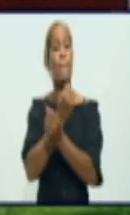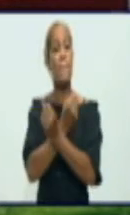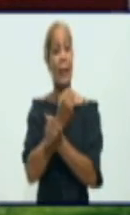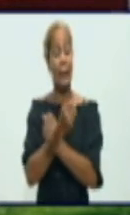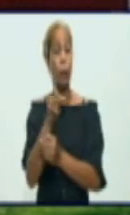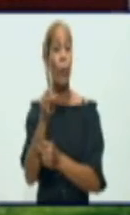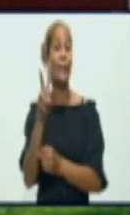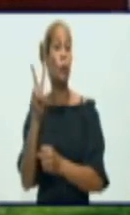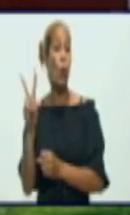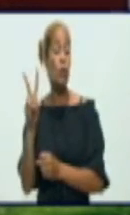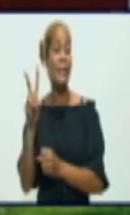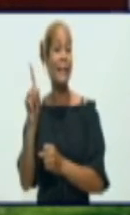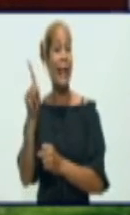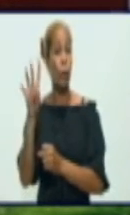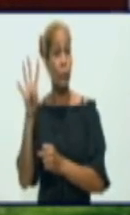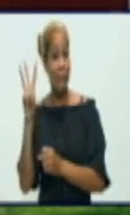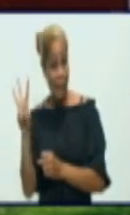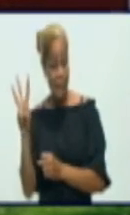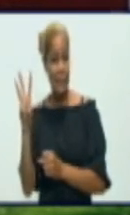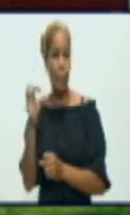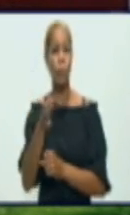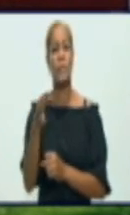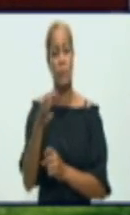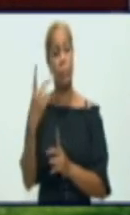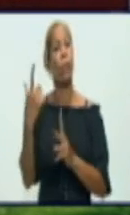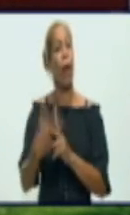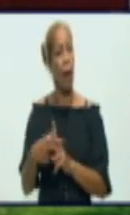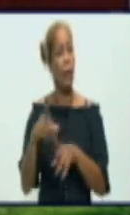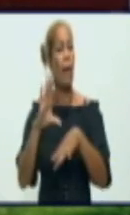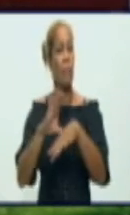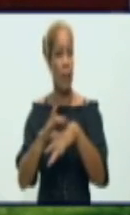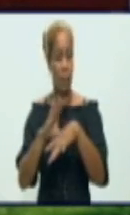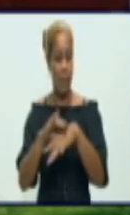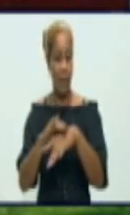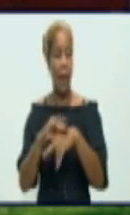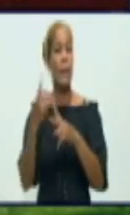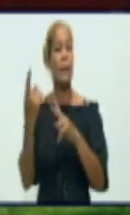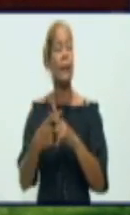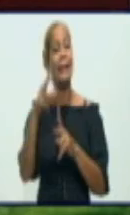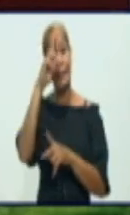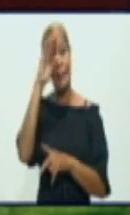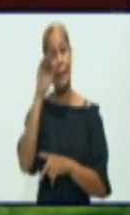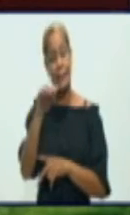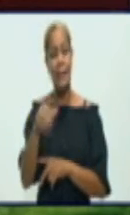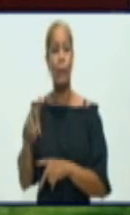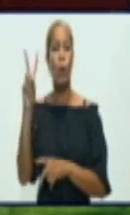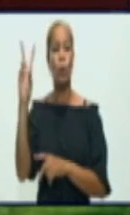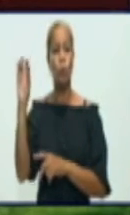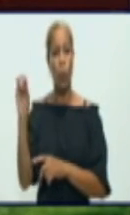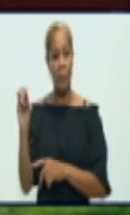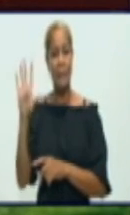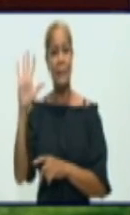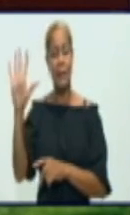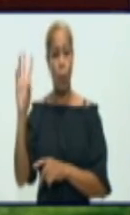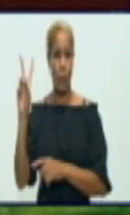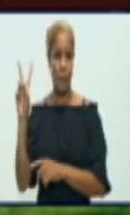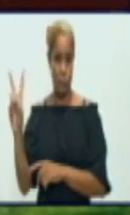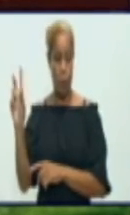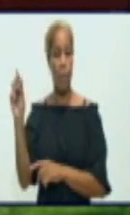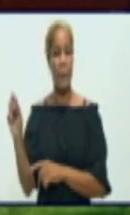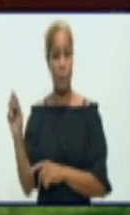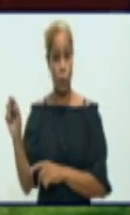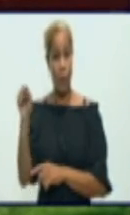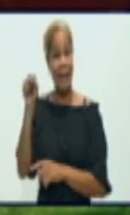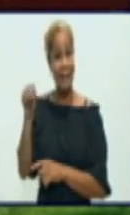de los 13 municipios. Esto habla de dispersión de la enfermedad y permanecen ingresados 2.052 pacientes. De